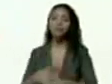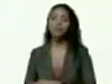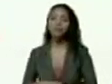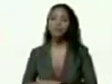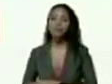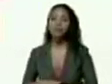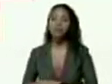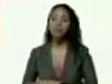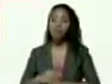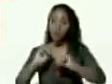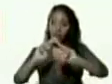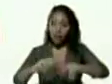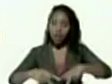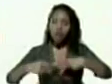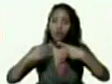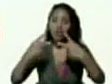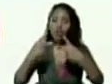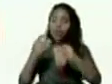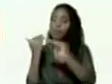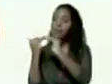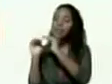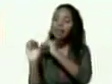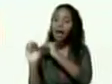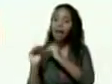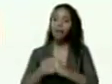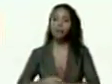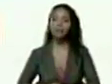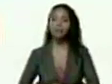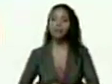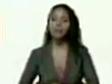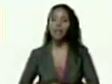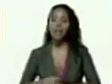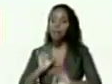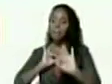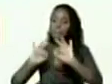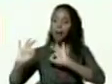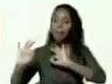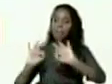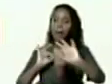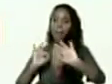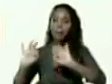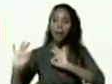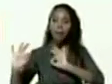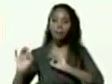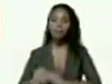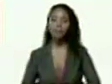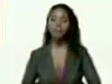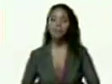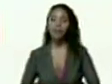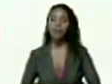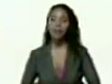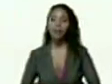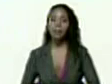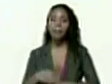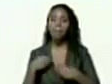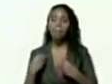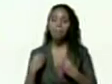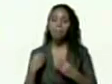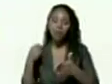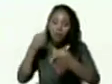renovación del mensaje de preparación para el combate